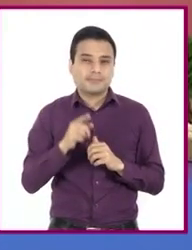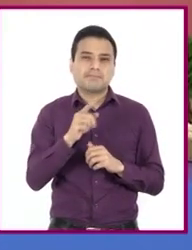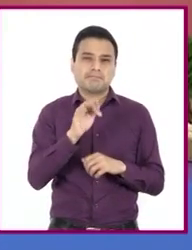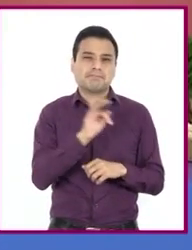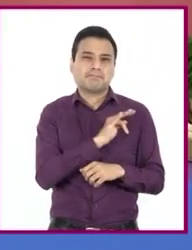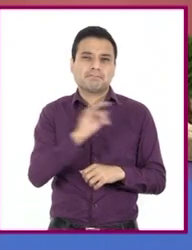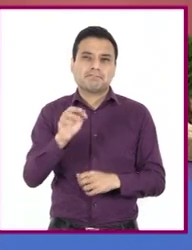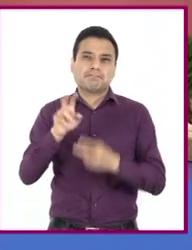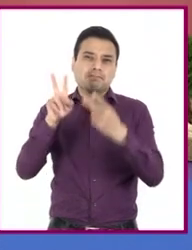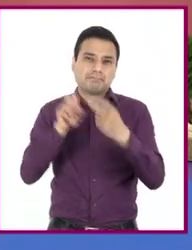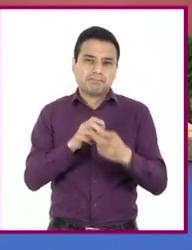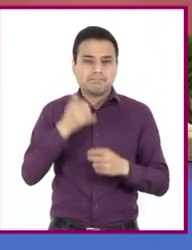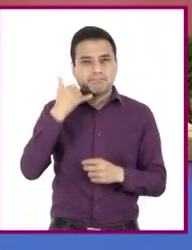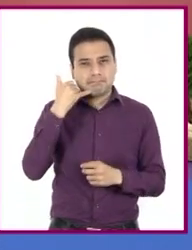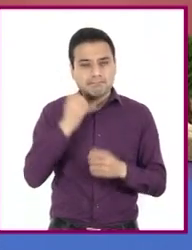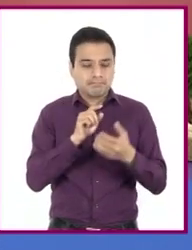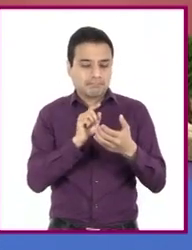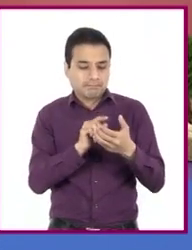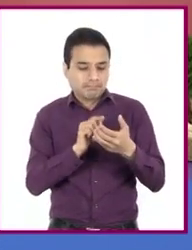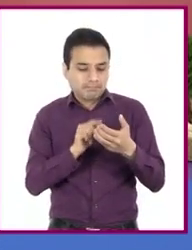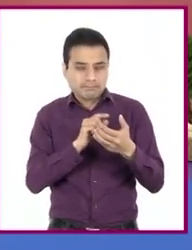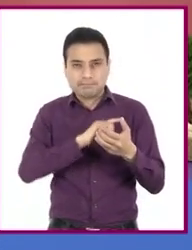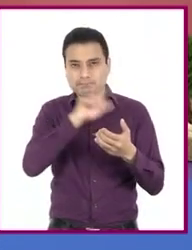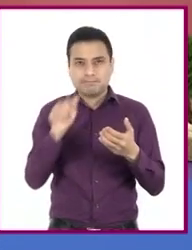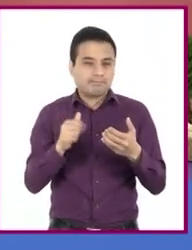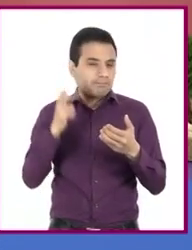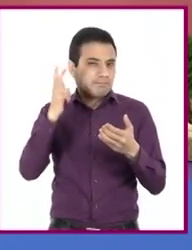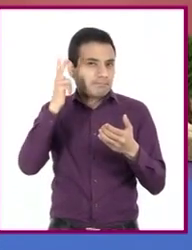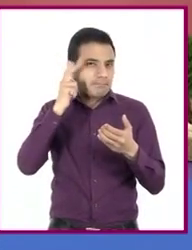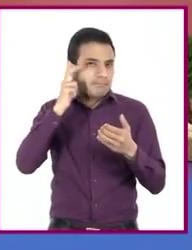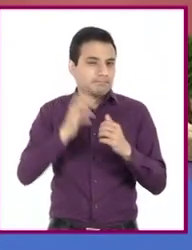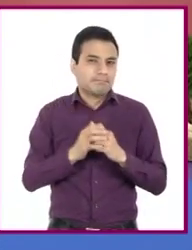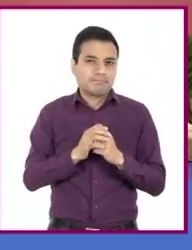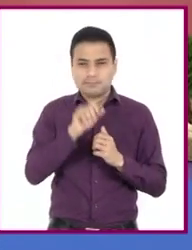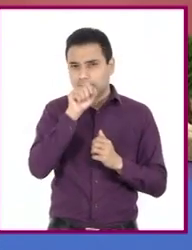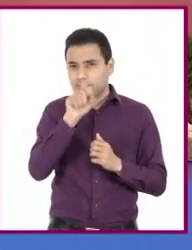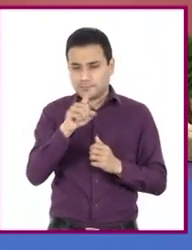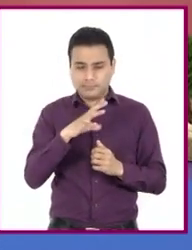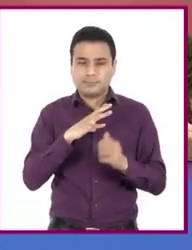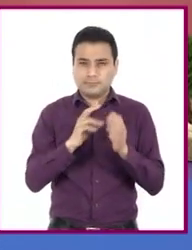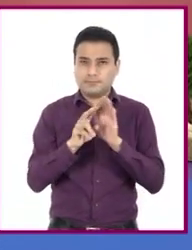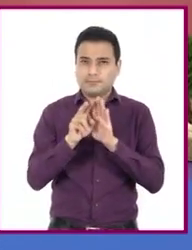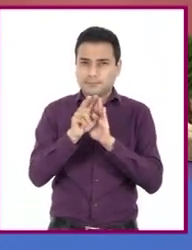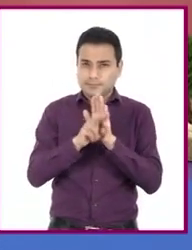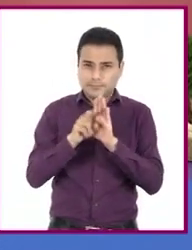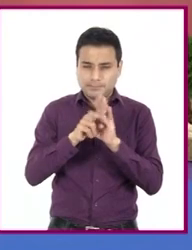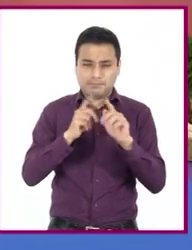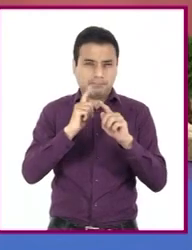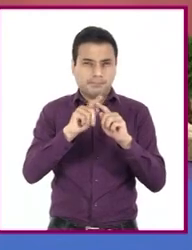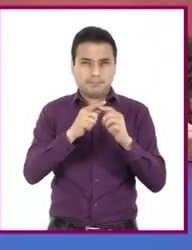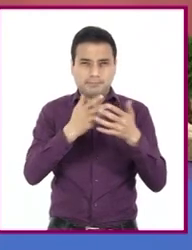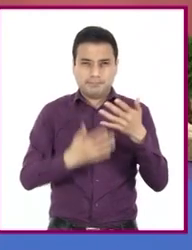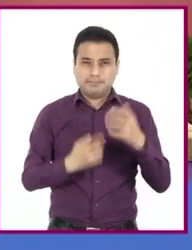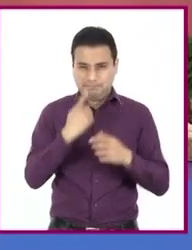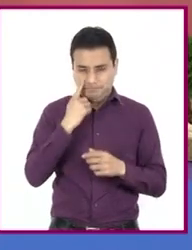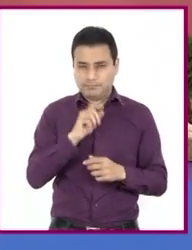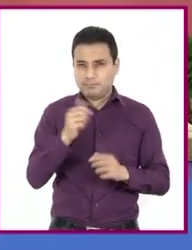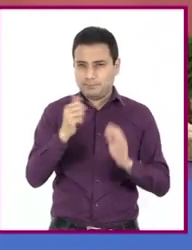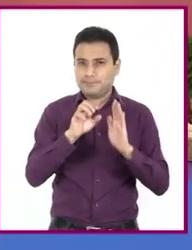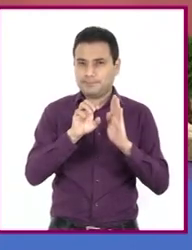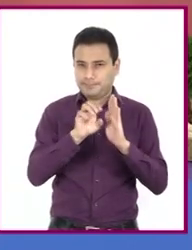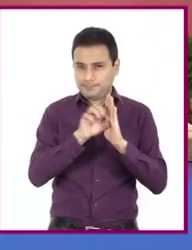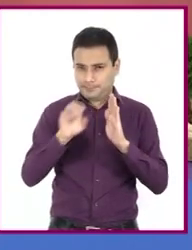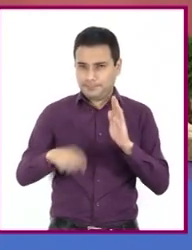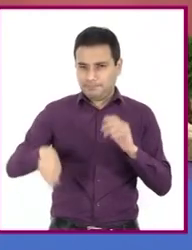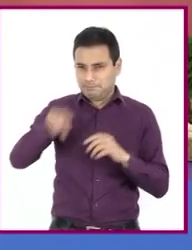guardar en un dispositivo y de video informativo, pero hay otros más. Les presentaré otro y ustedes me ayudarán a